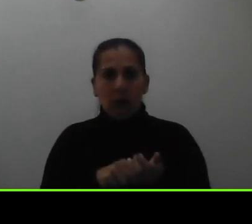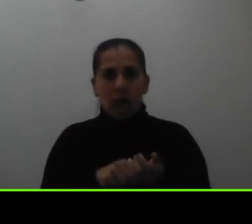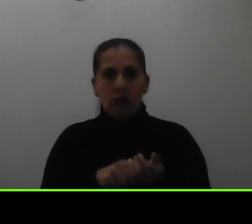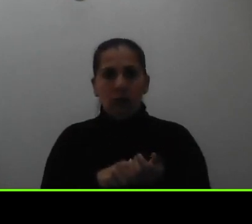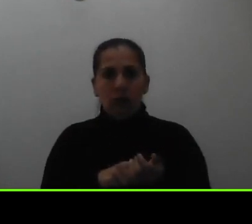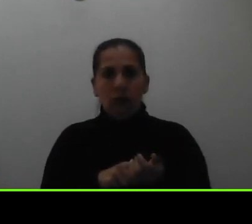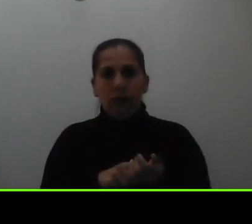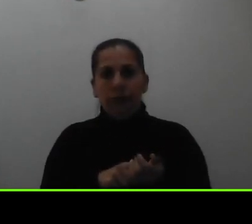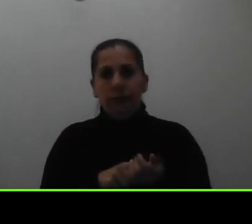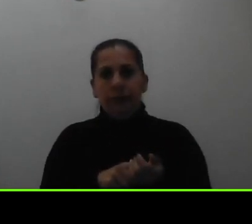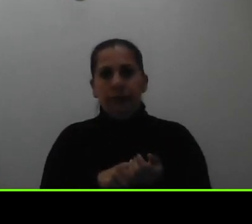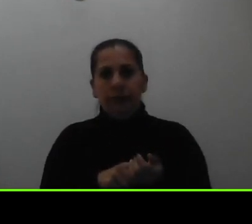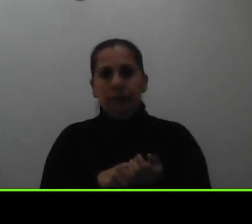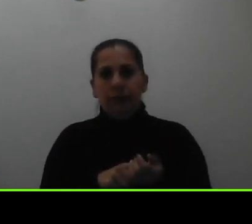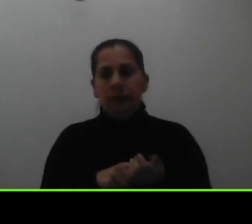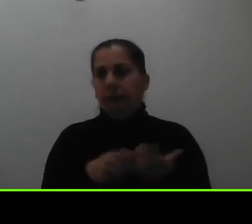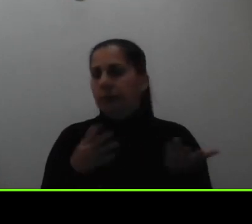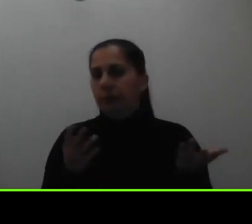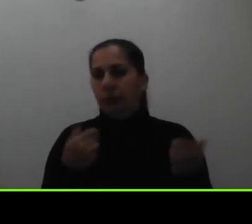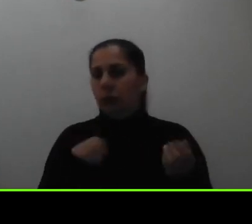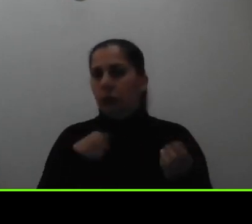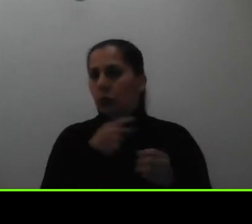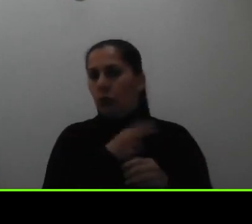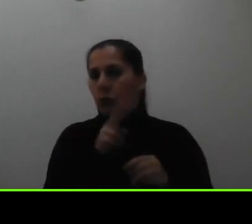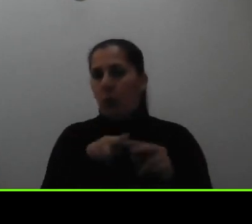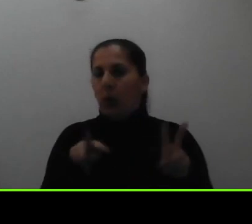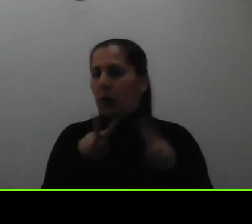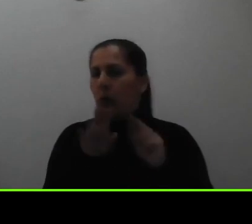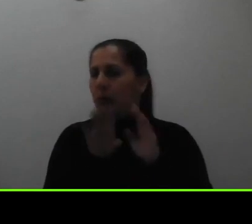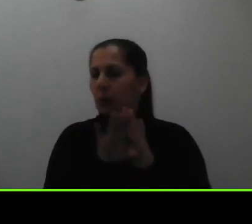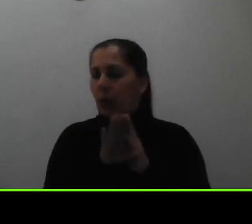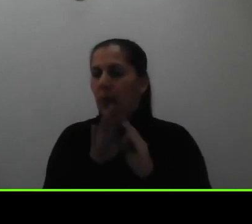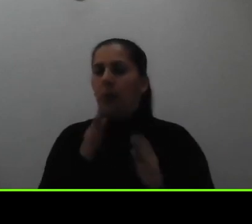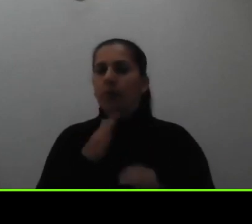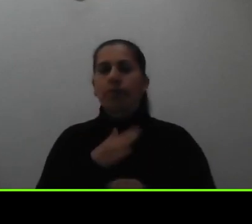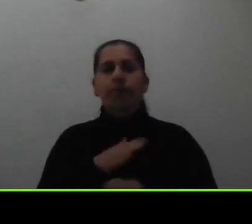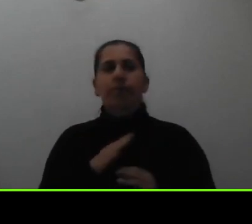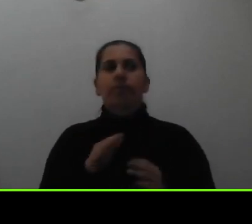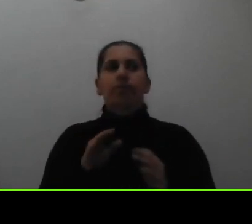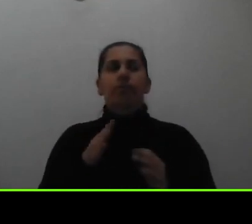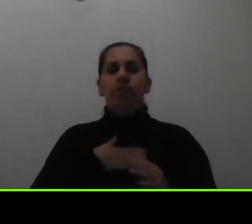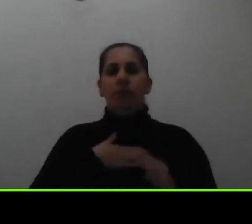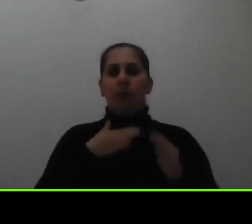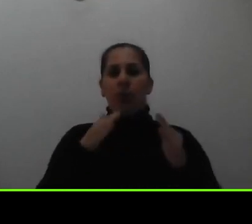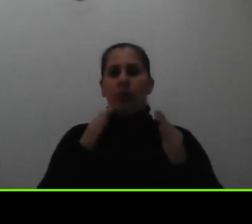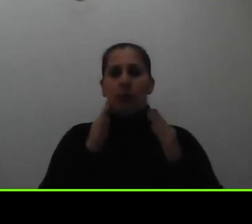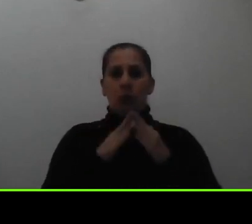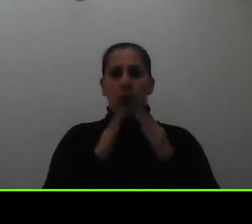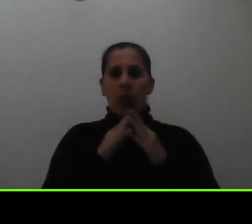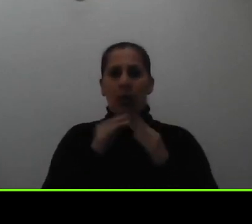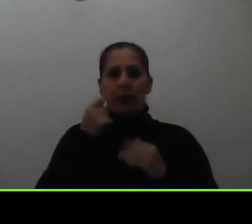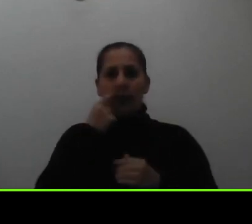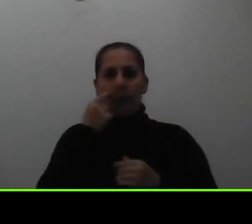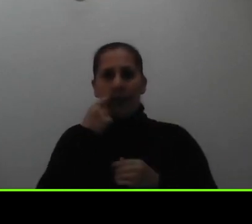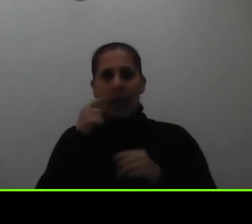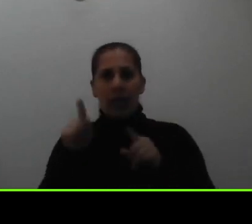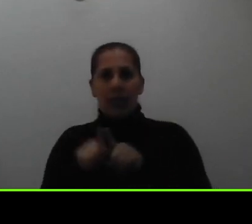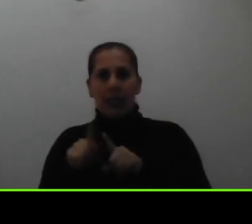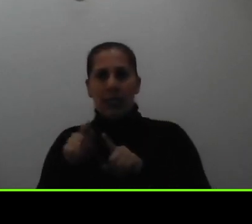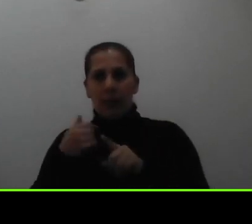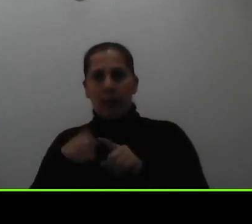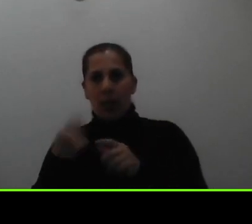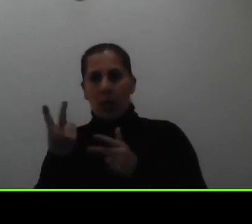voy a poner un ejemplo al grupo familiar digamos que yo vivo con mi papá mis dos hermanos